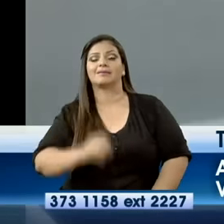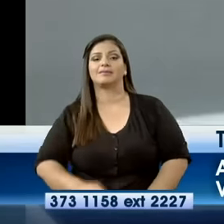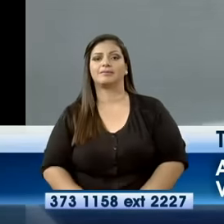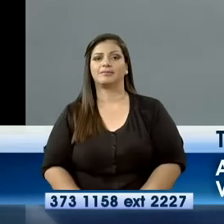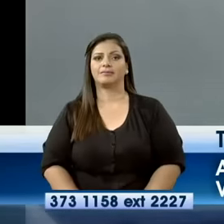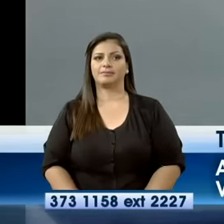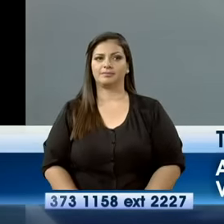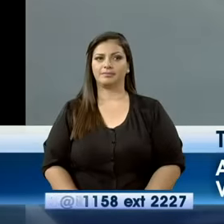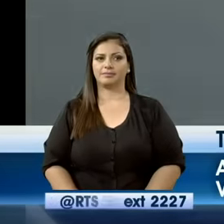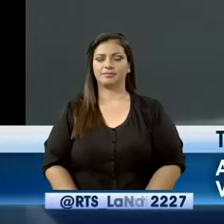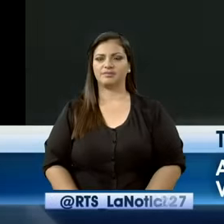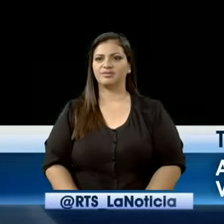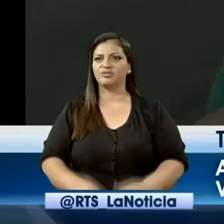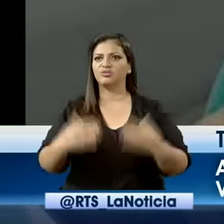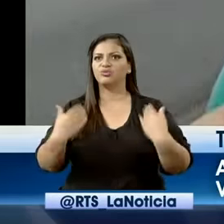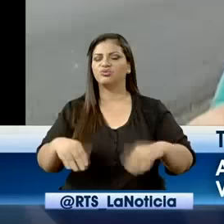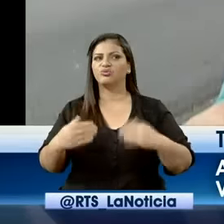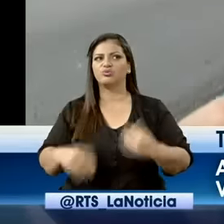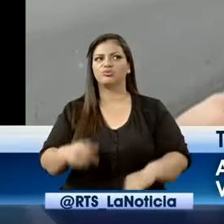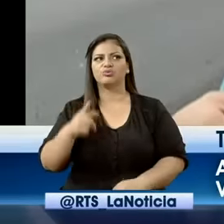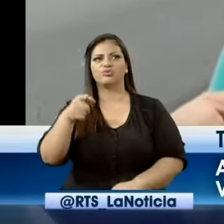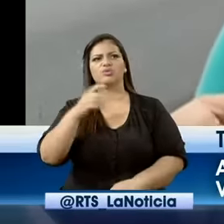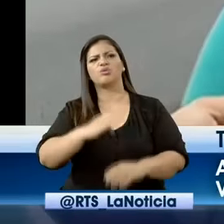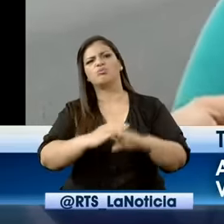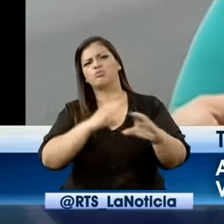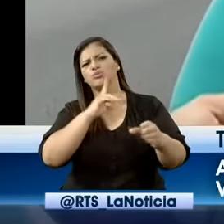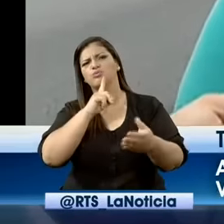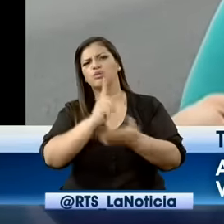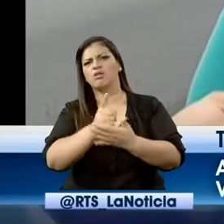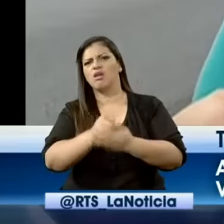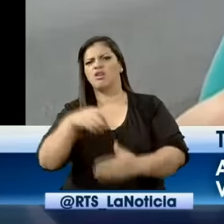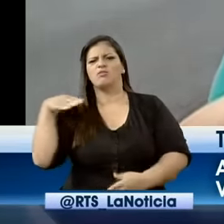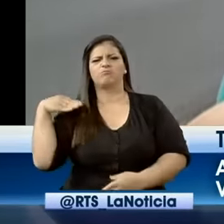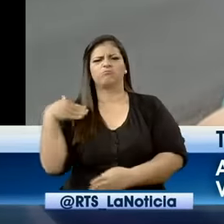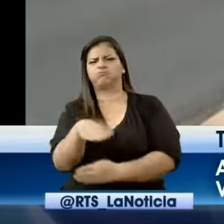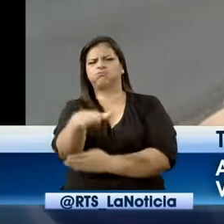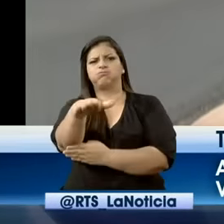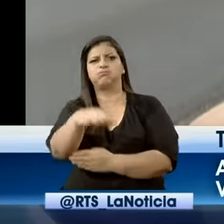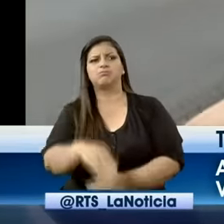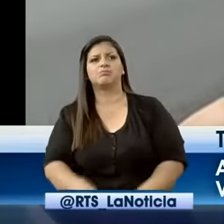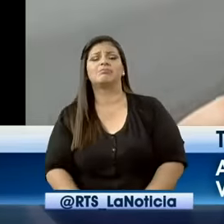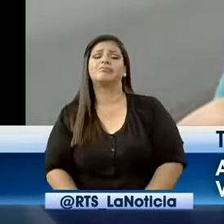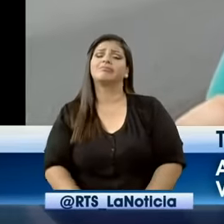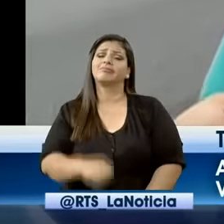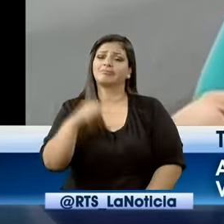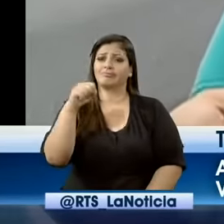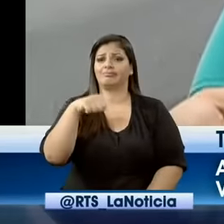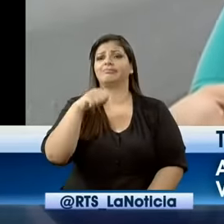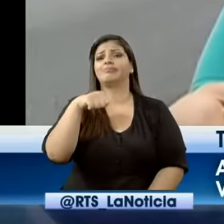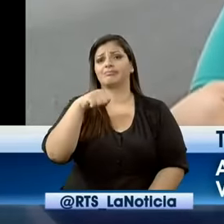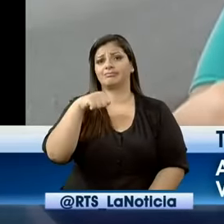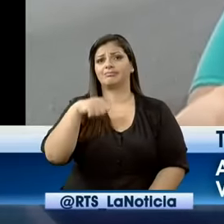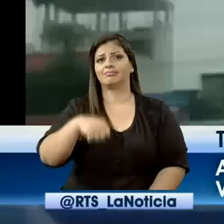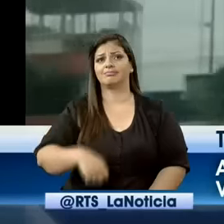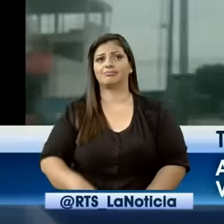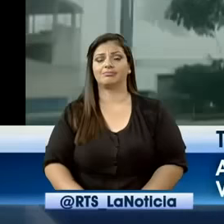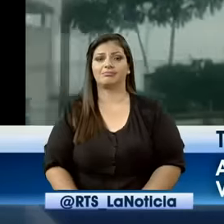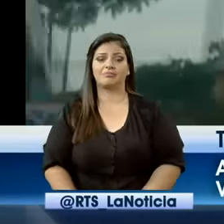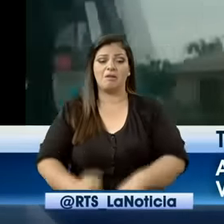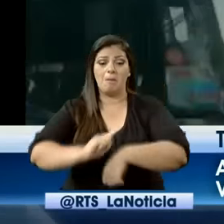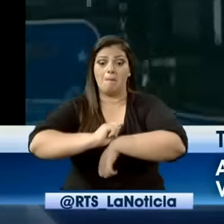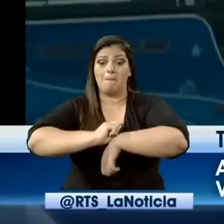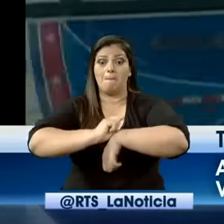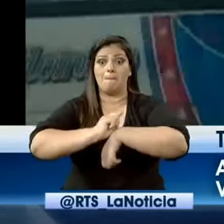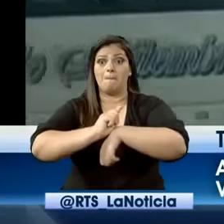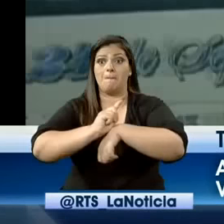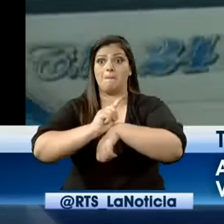vengan muy duro, que se adelantan ahí por ganar la, por ganar la vía, pues para ellos avanzar más pronto, pero se